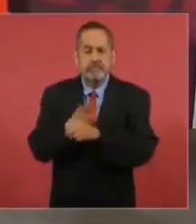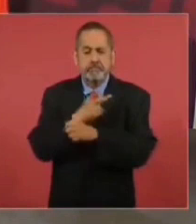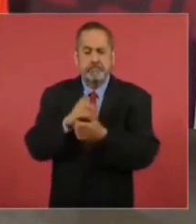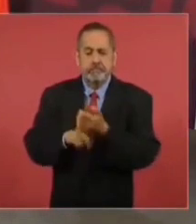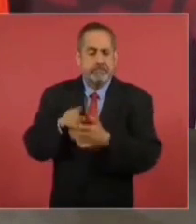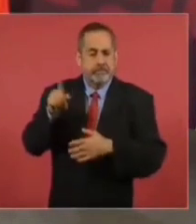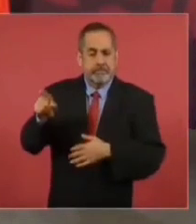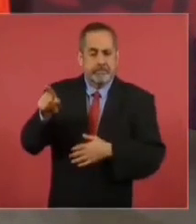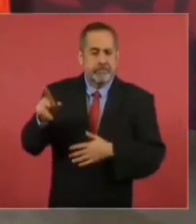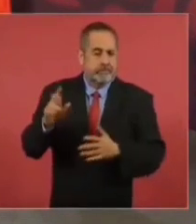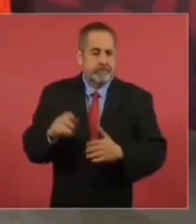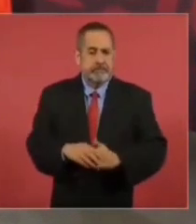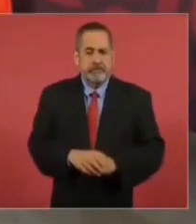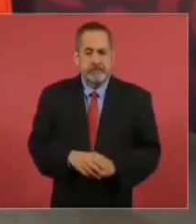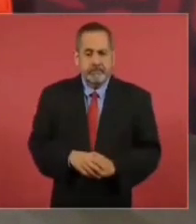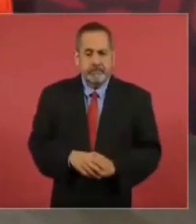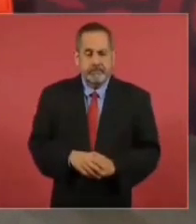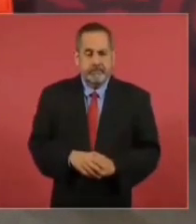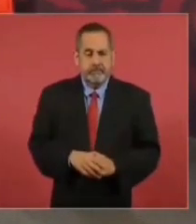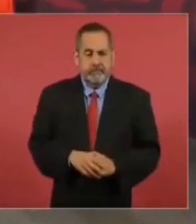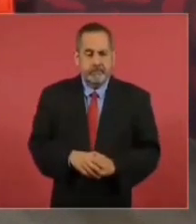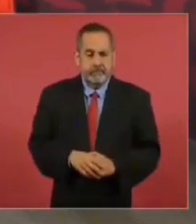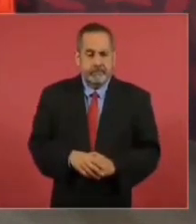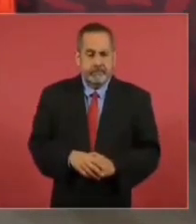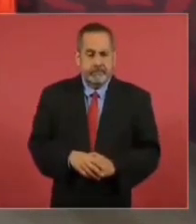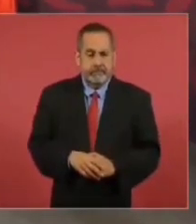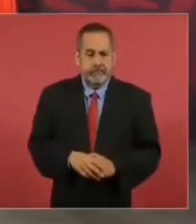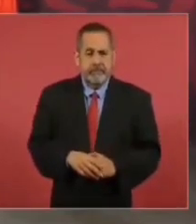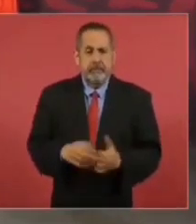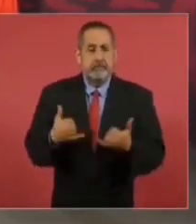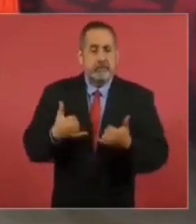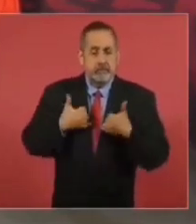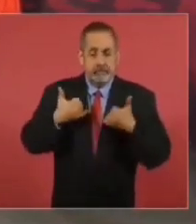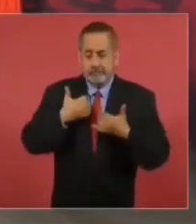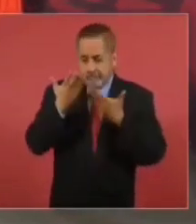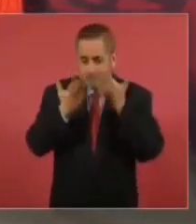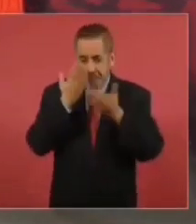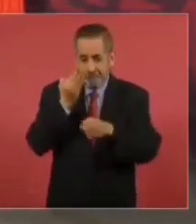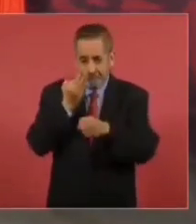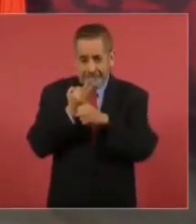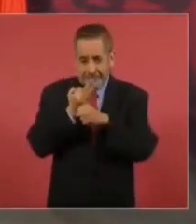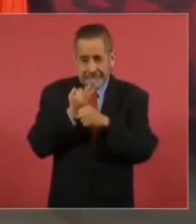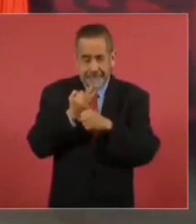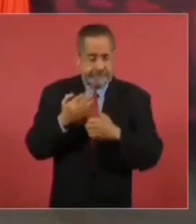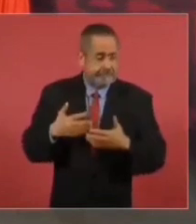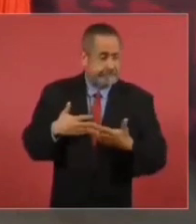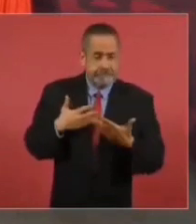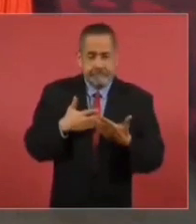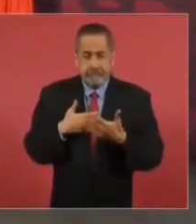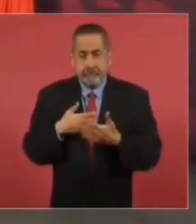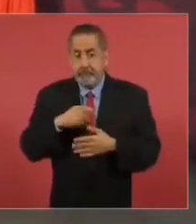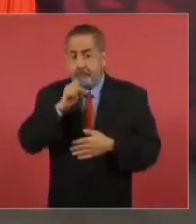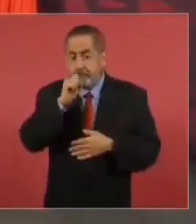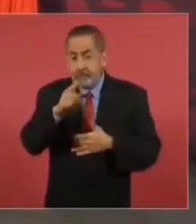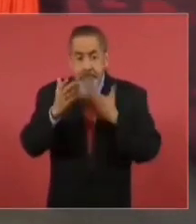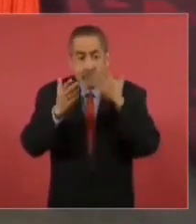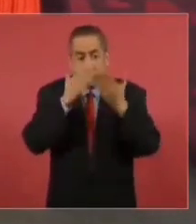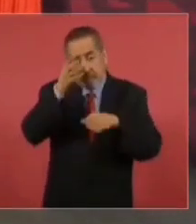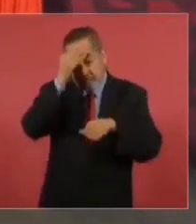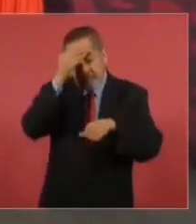jóvenes estudiantes, incluso de medicina,